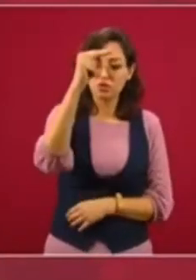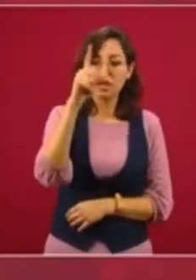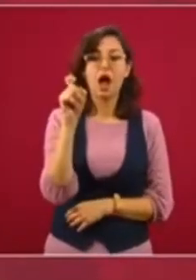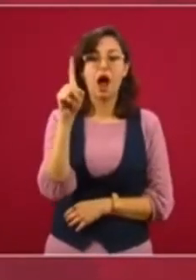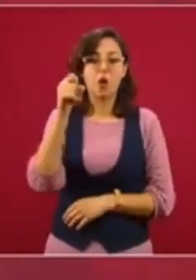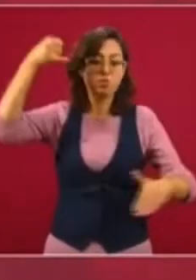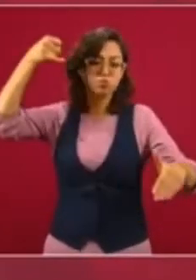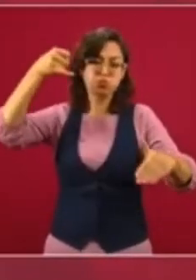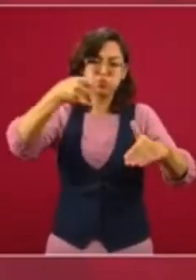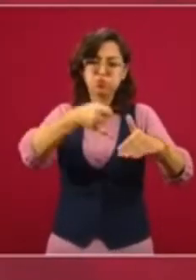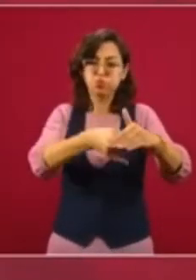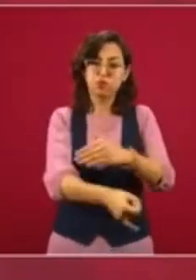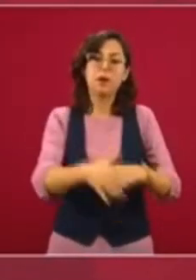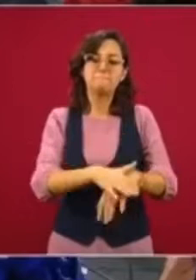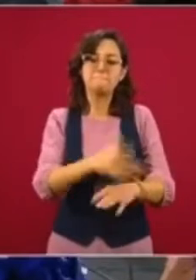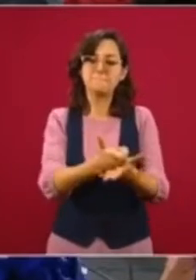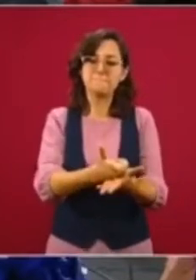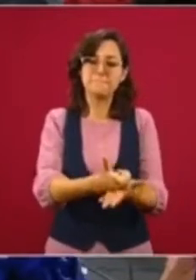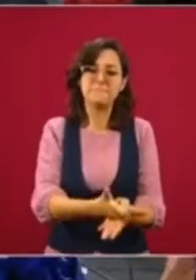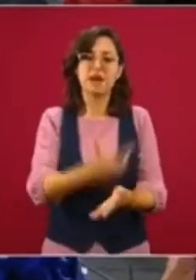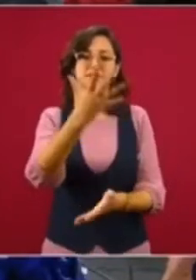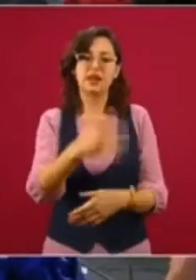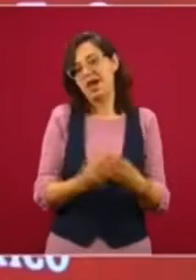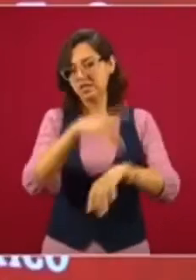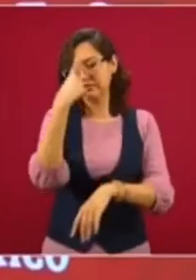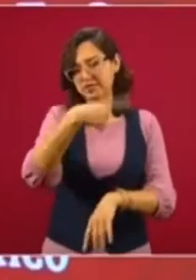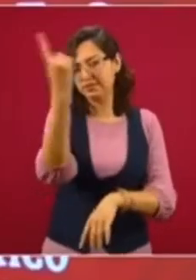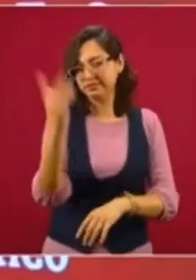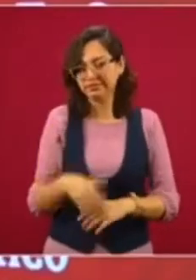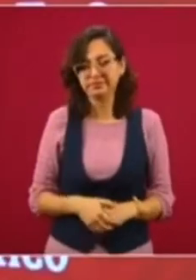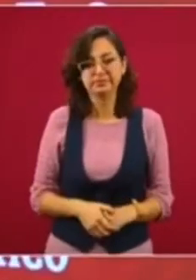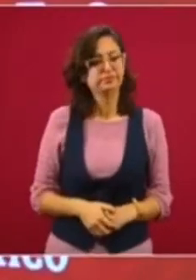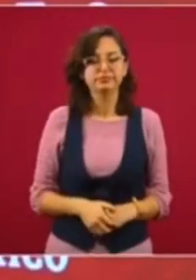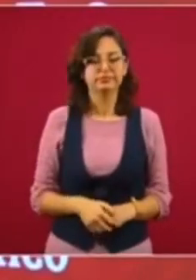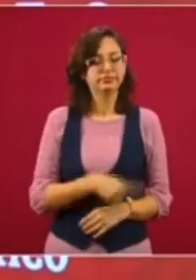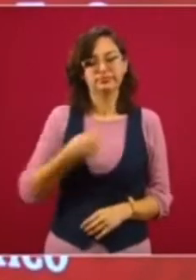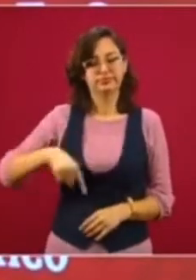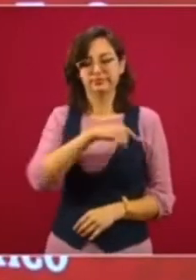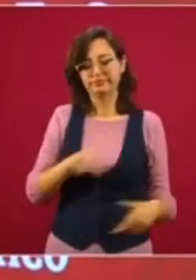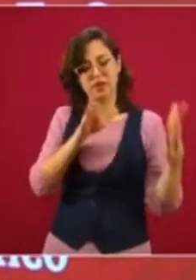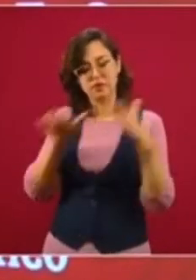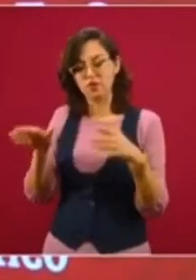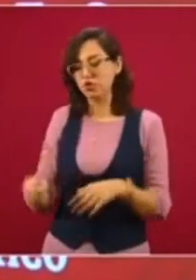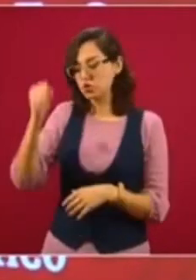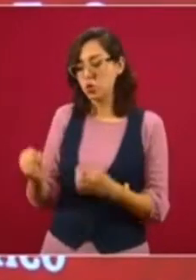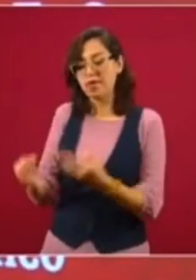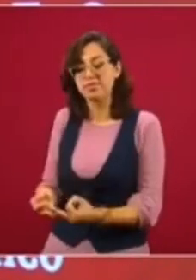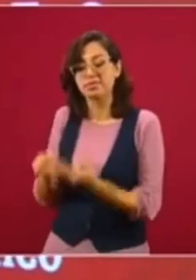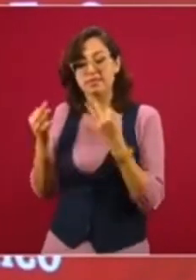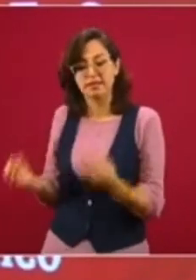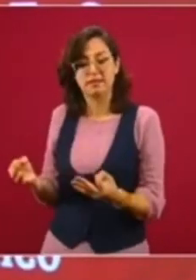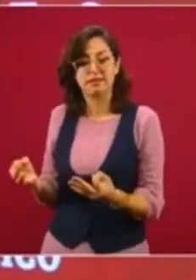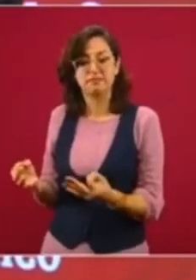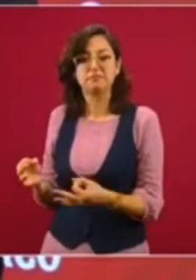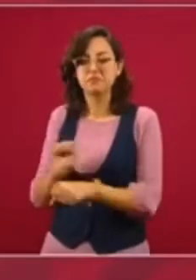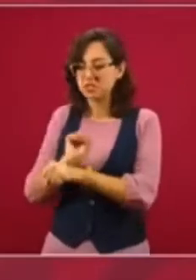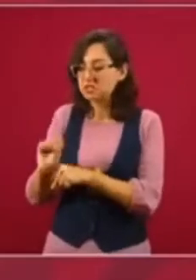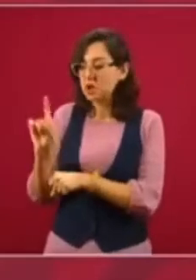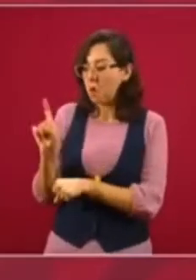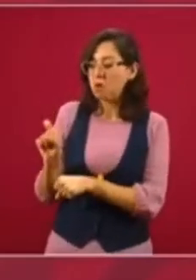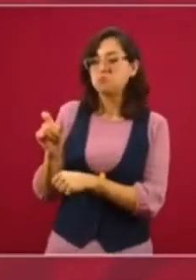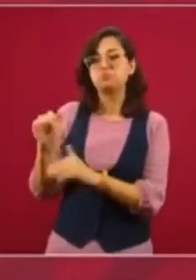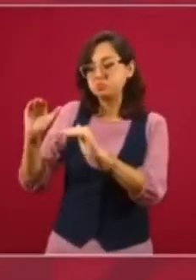en aguas profundas, todo por el competitismo y por la corrupción. Nosotros estamos ahora extrayendo petróleo a menor